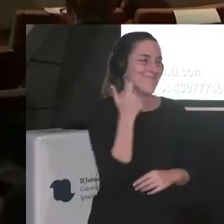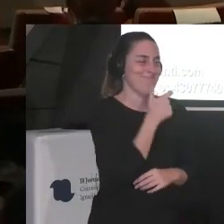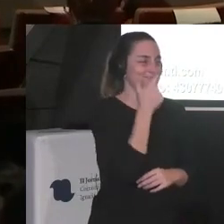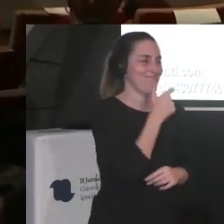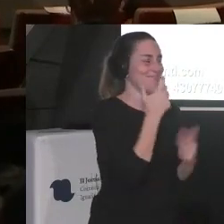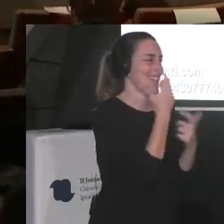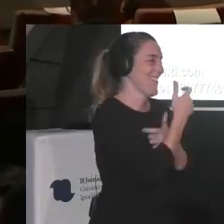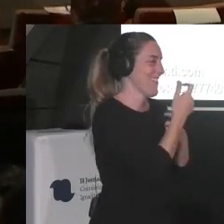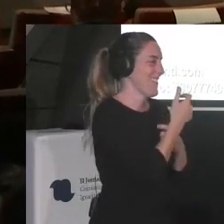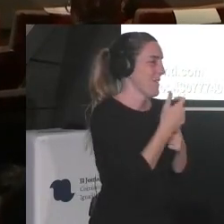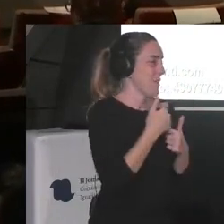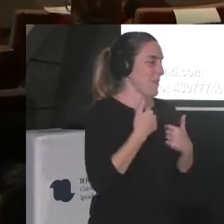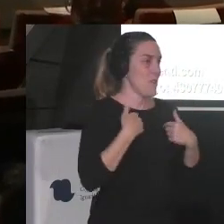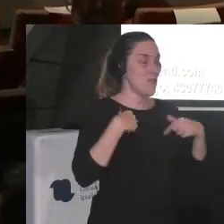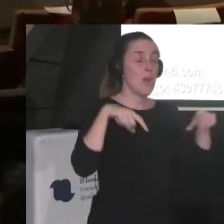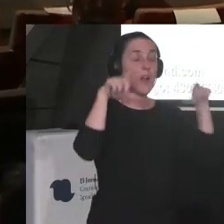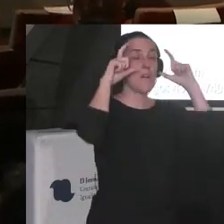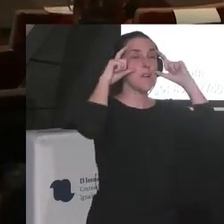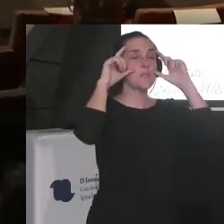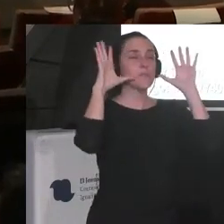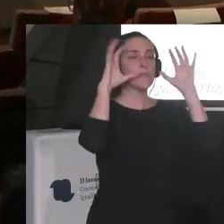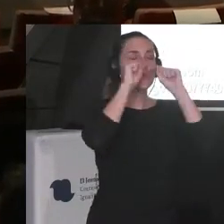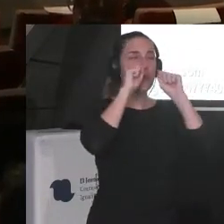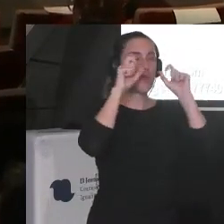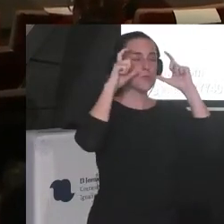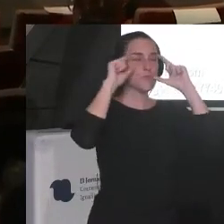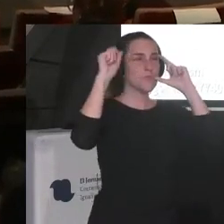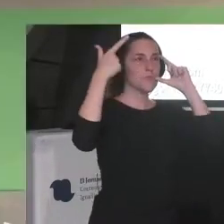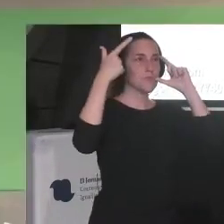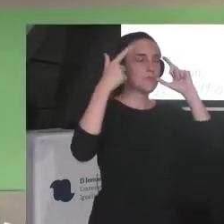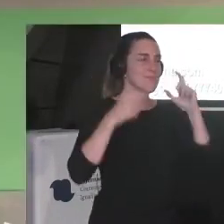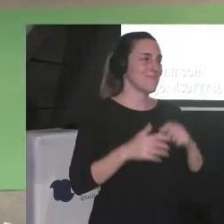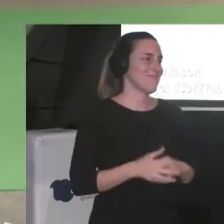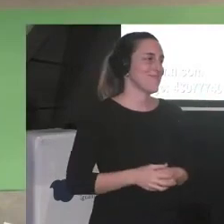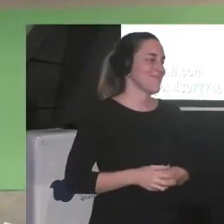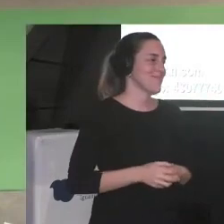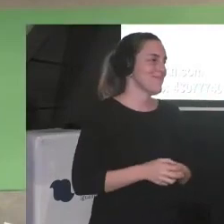que he venido con gafas de oscuras todo el rato eh